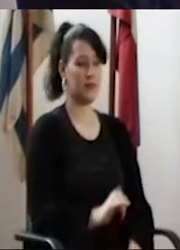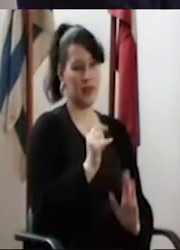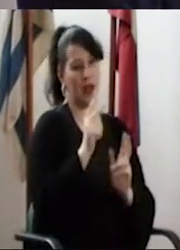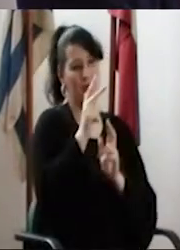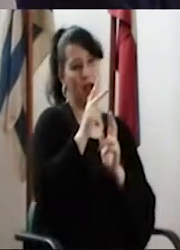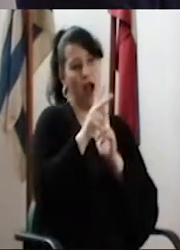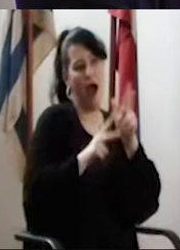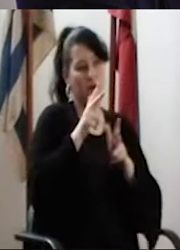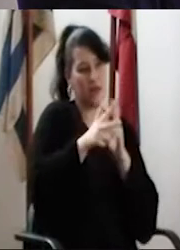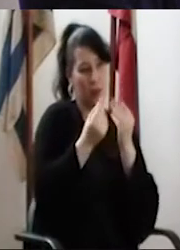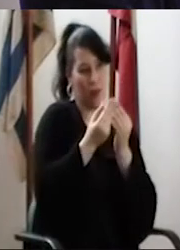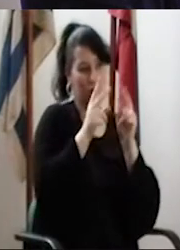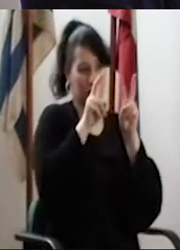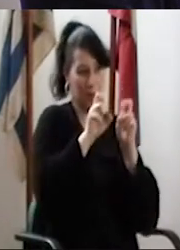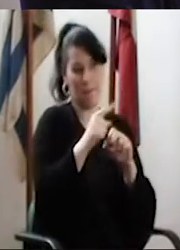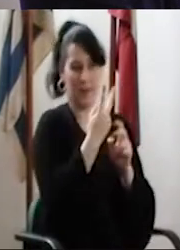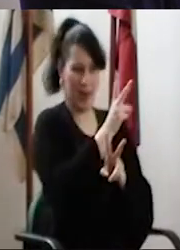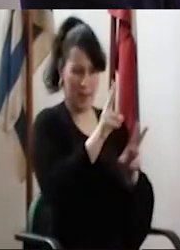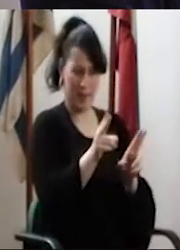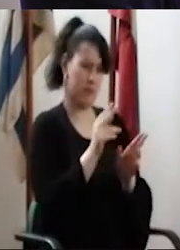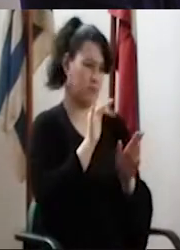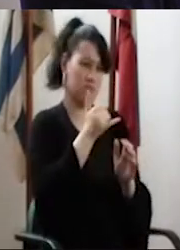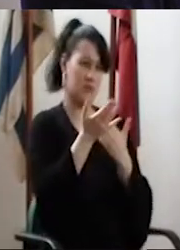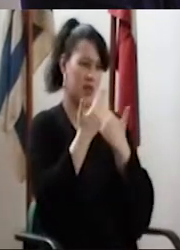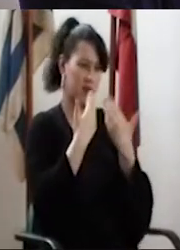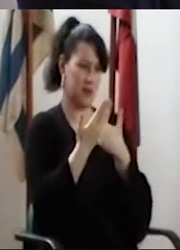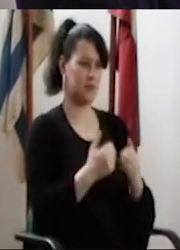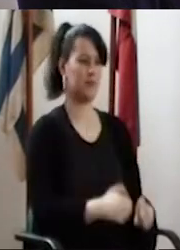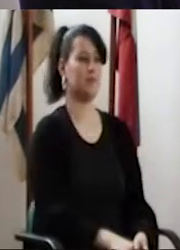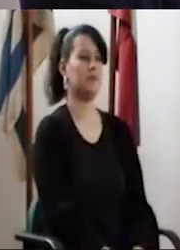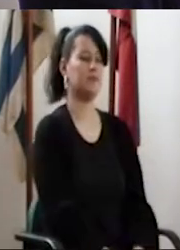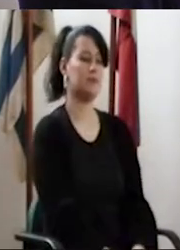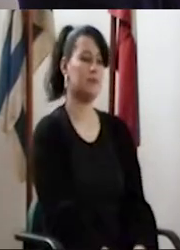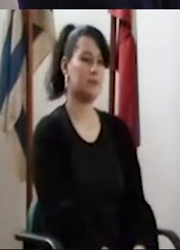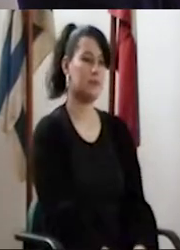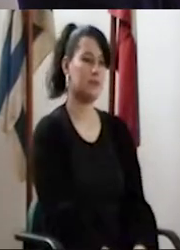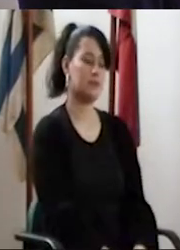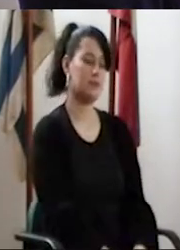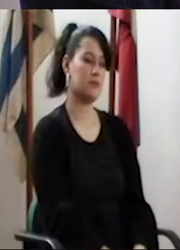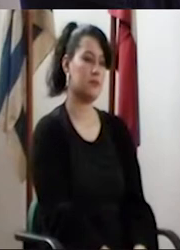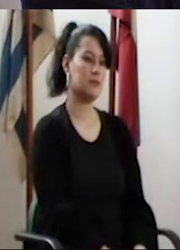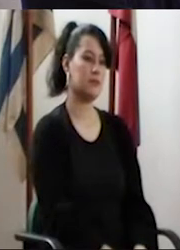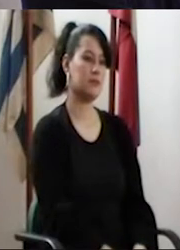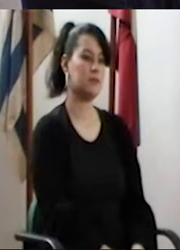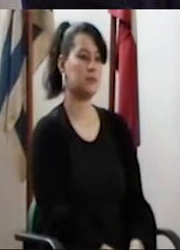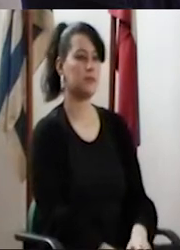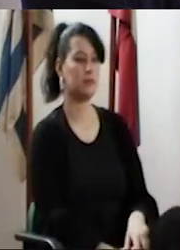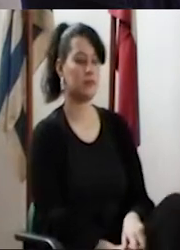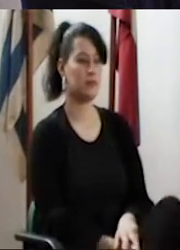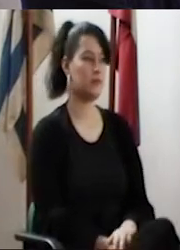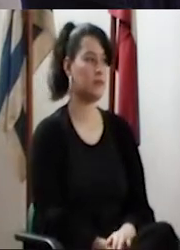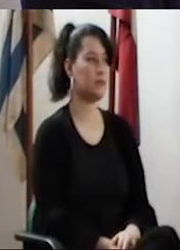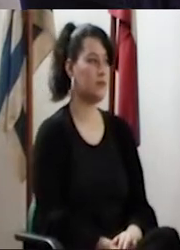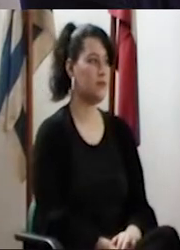avanzar porque ya hablé de toda la primera parte, ¿sí? ¿Para qué te la puedo traer acá? Que la tengo también. Dale,